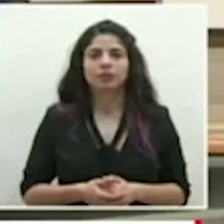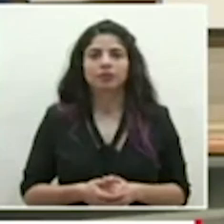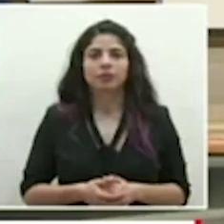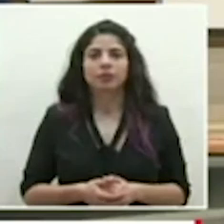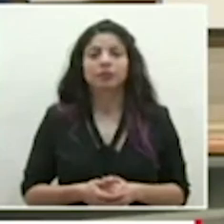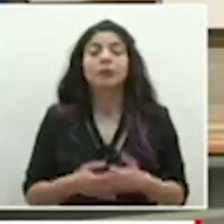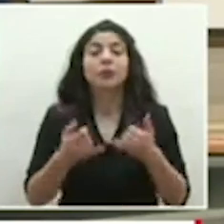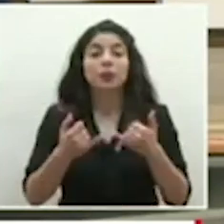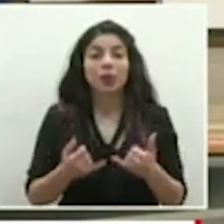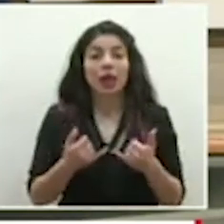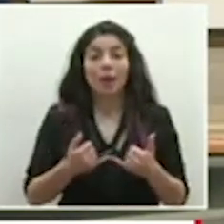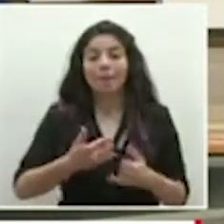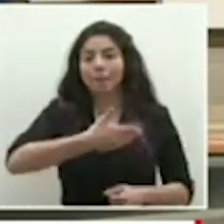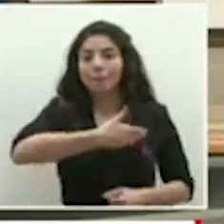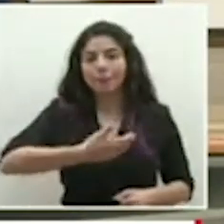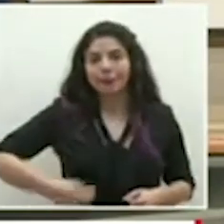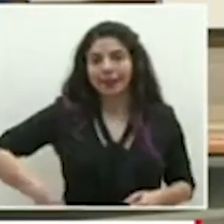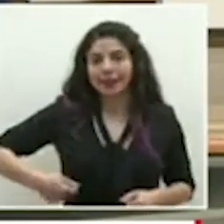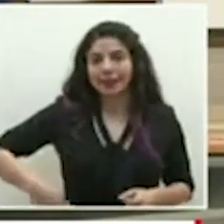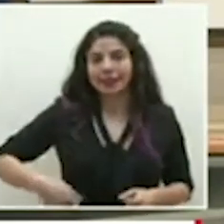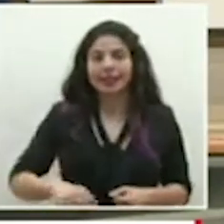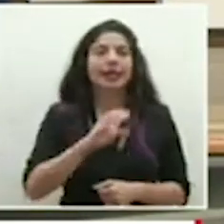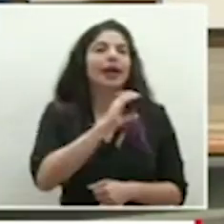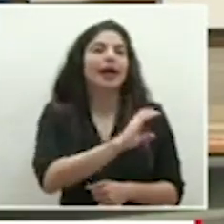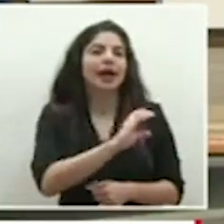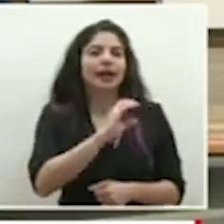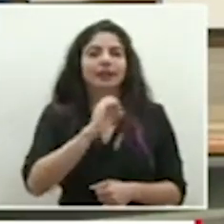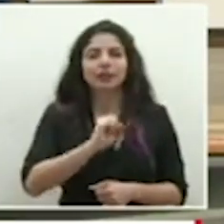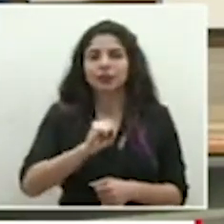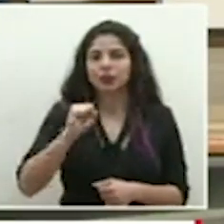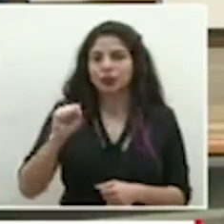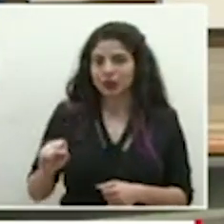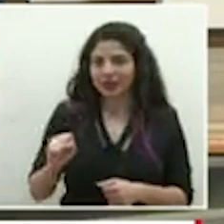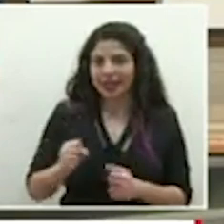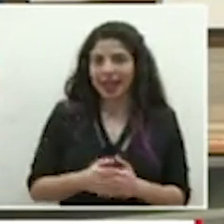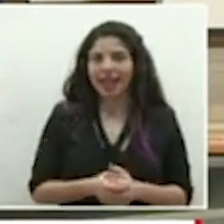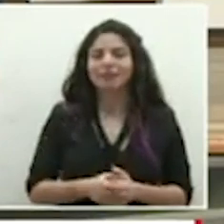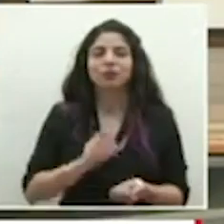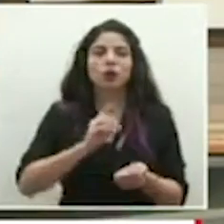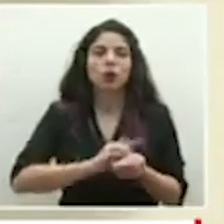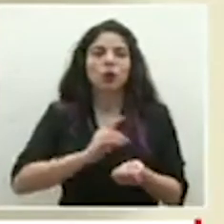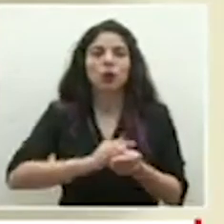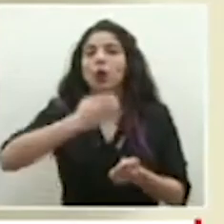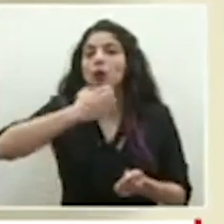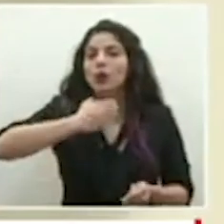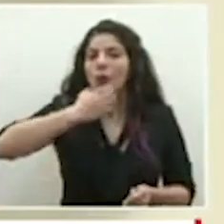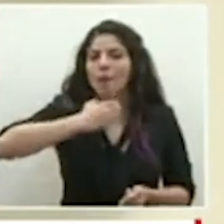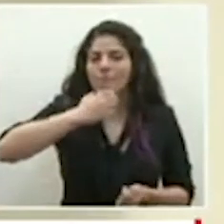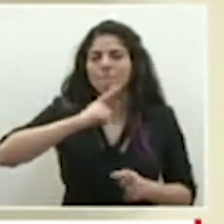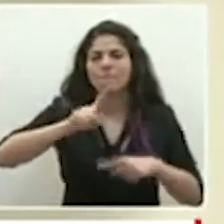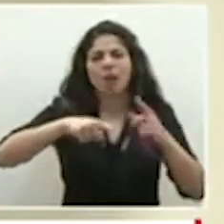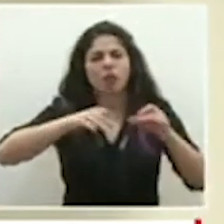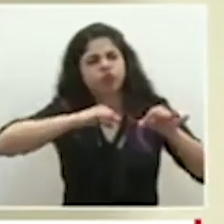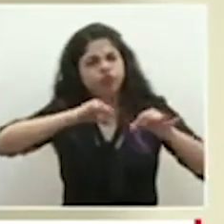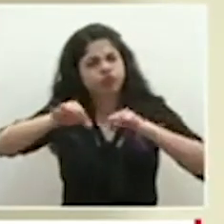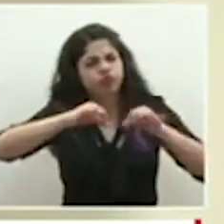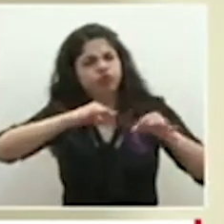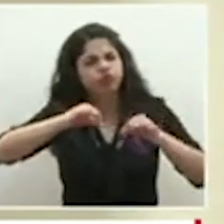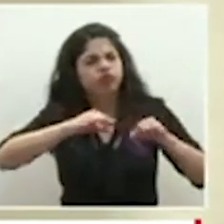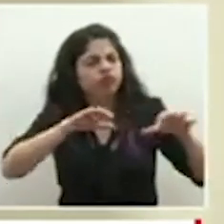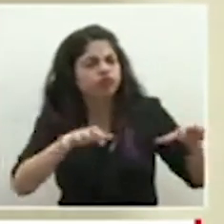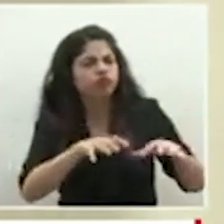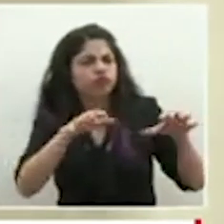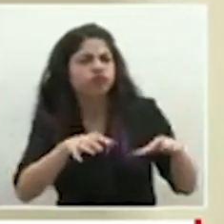A continuación, el presidente ejecutivo de la Caja Costavicense de Seguro Social, el doctor Román Macaya, detallará el informe de